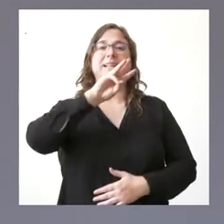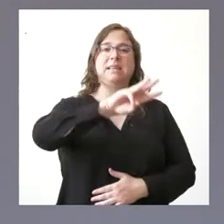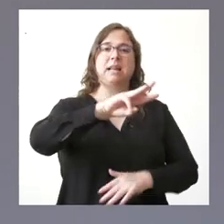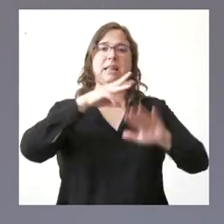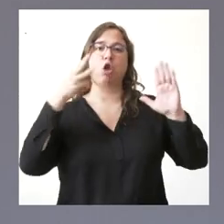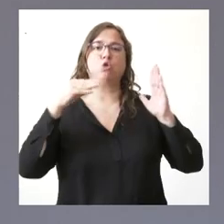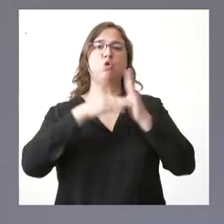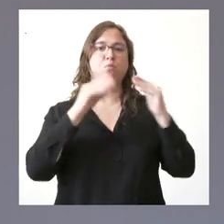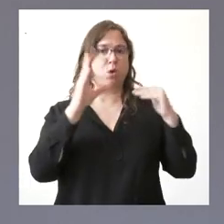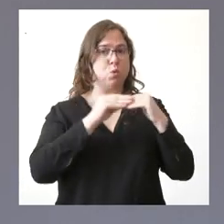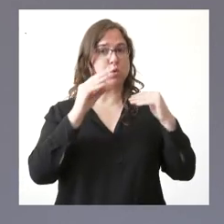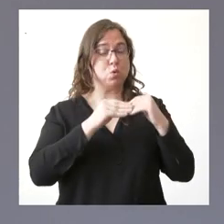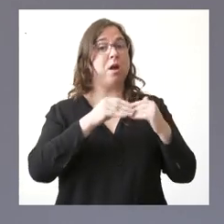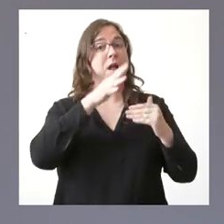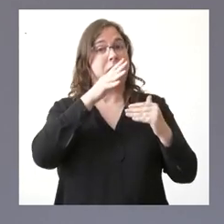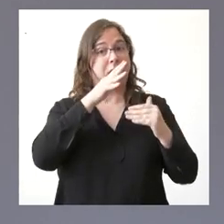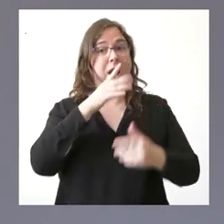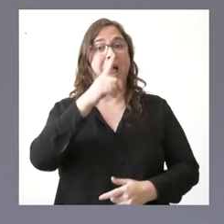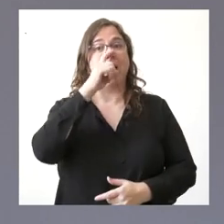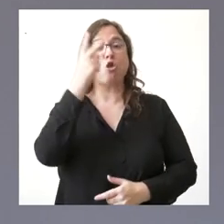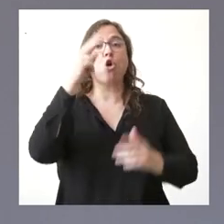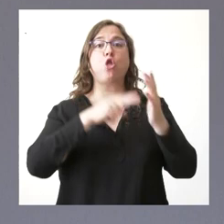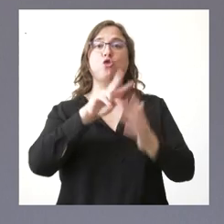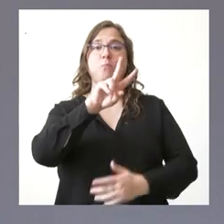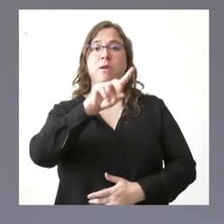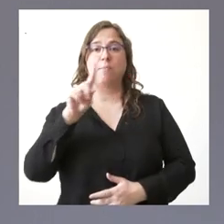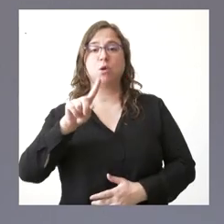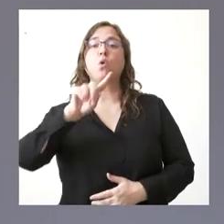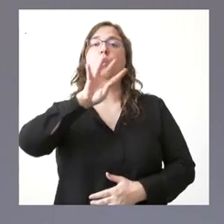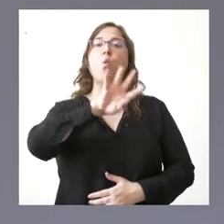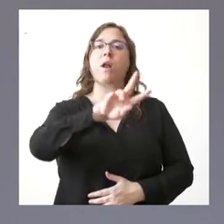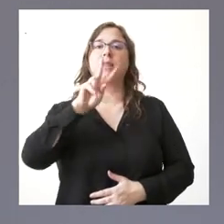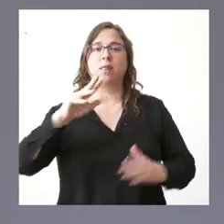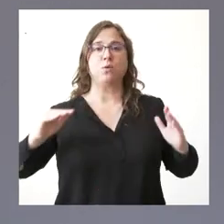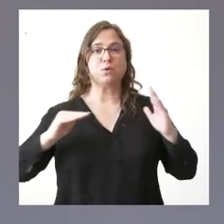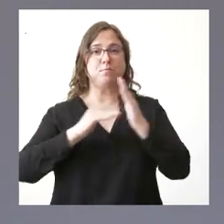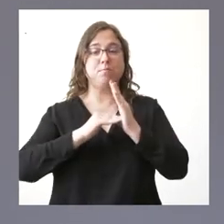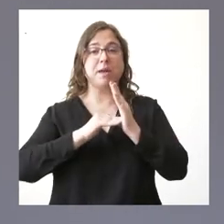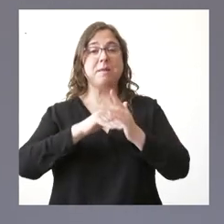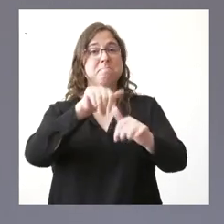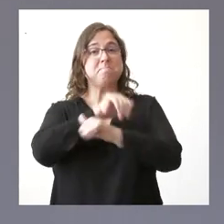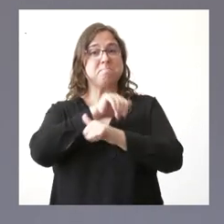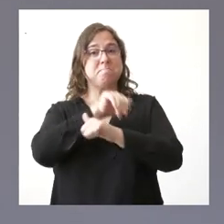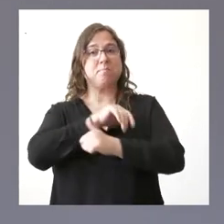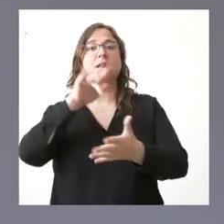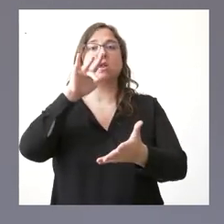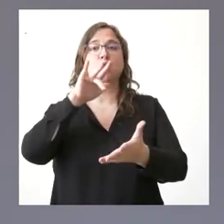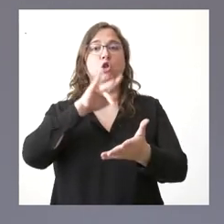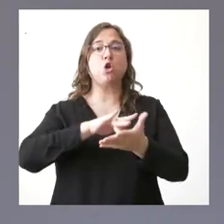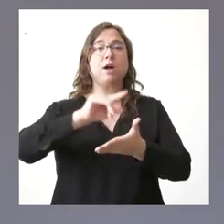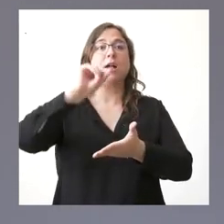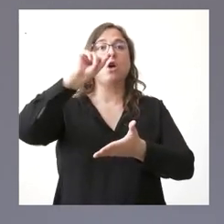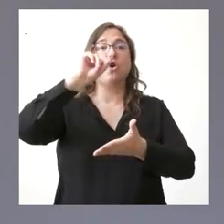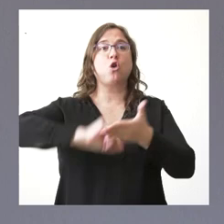usuarios. Hemos pasado en el año 2021 a los 42.000 y esperamos llegar, cuando finalice el contrato,